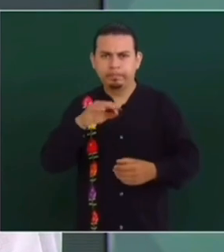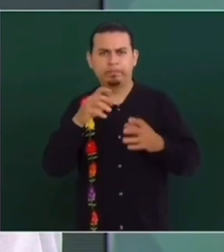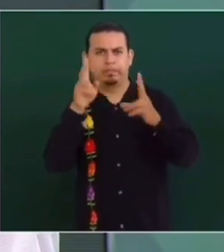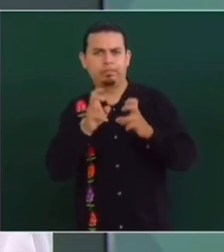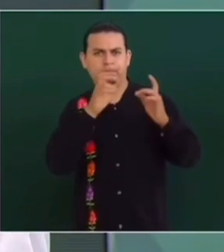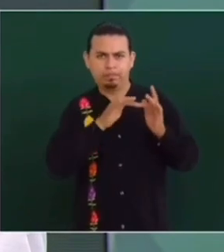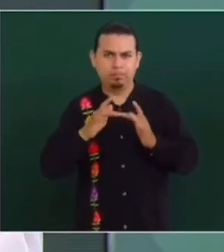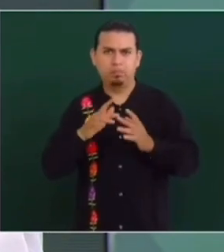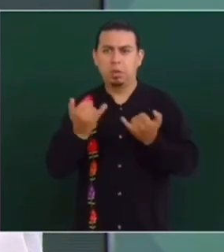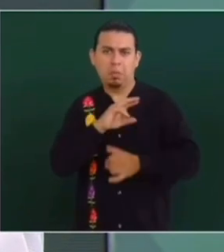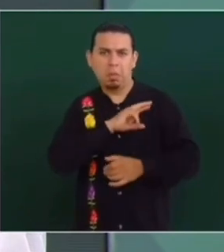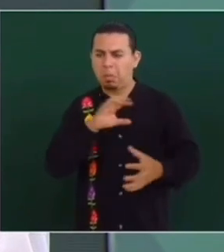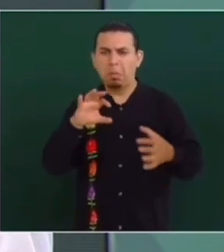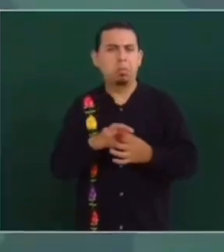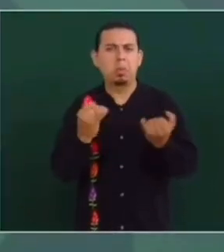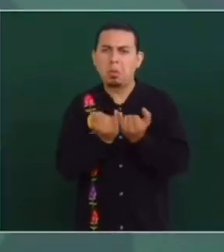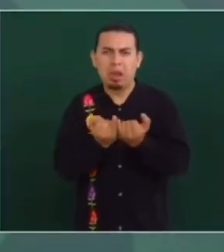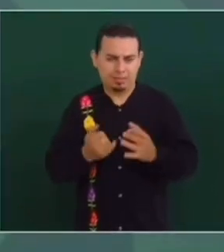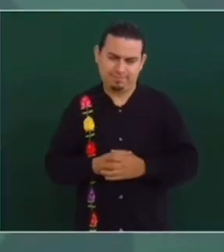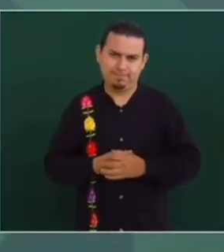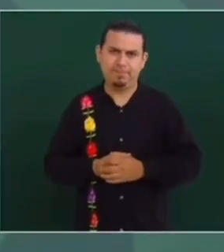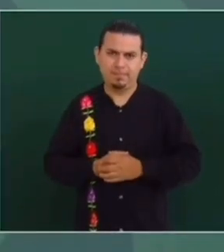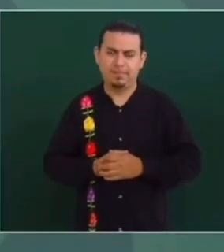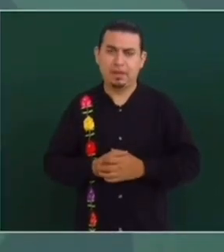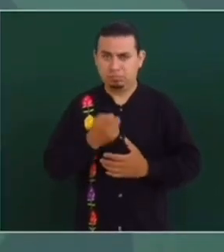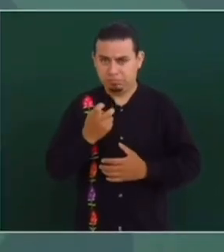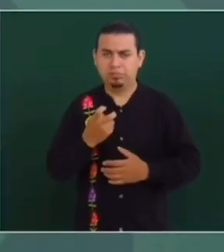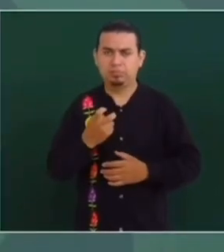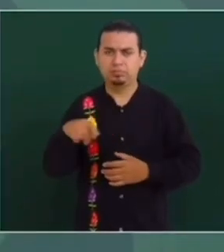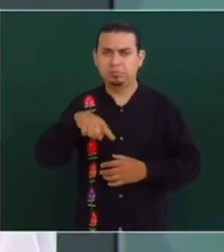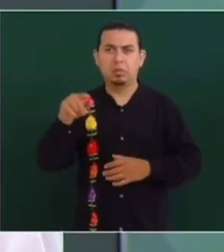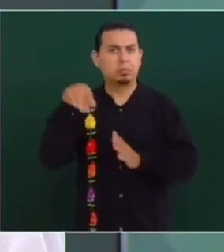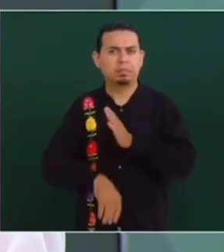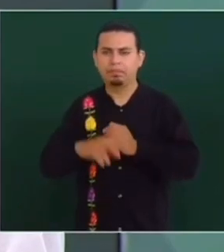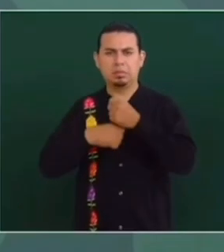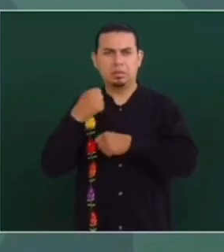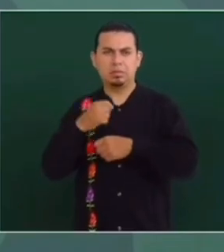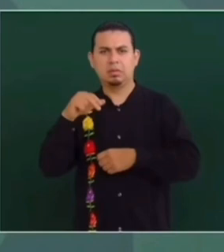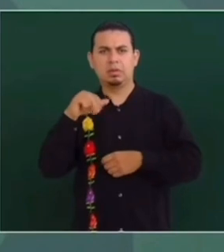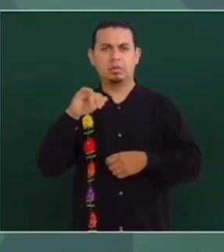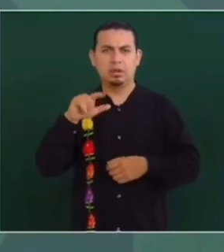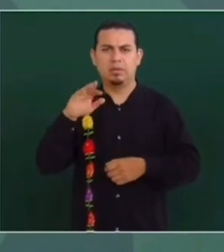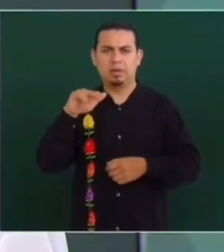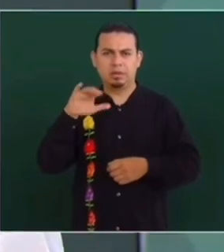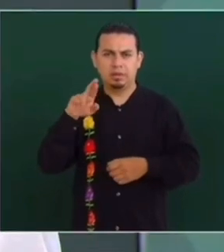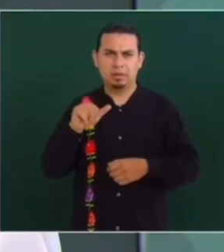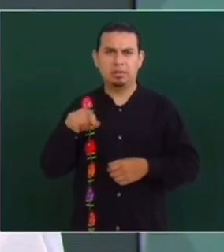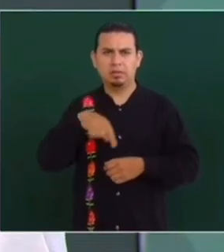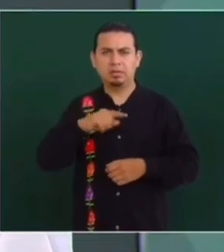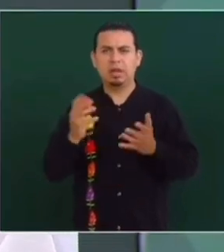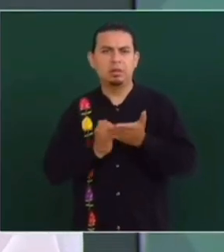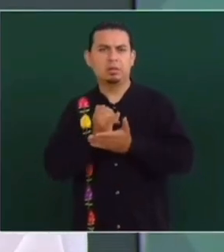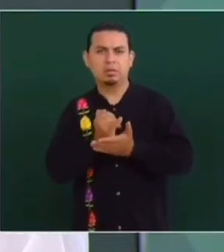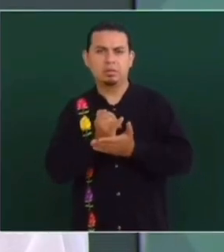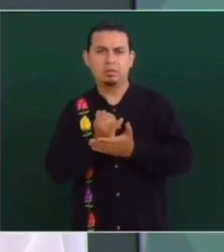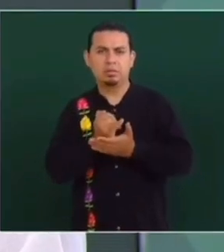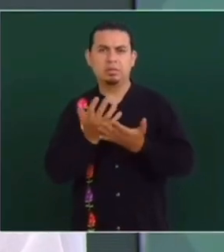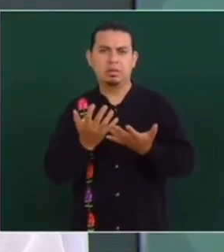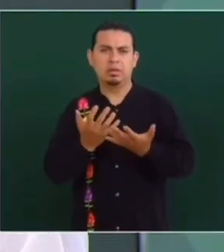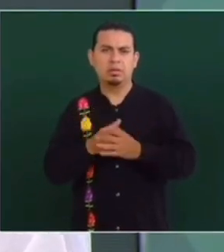que utilizan empresas particulares. Entonces estaba en quiebra y tomamos la decisión